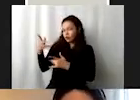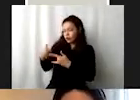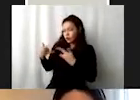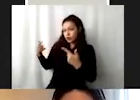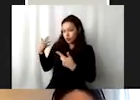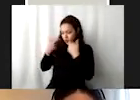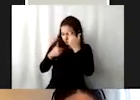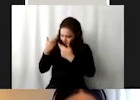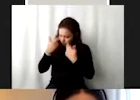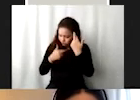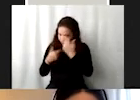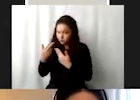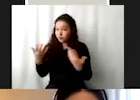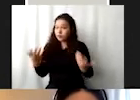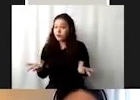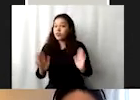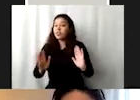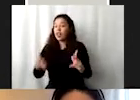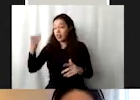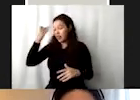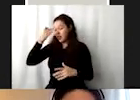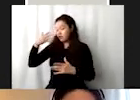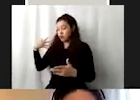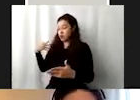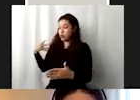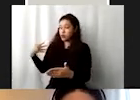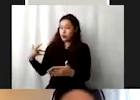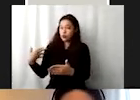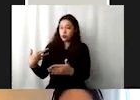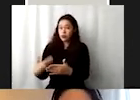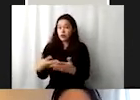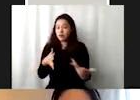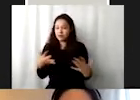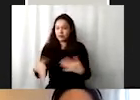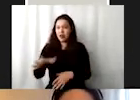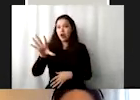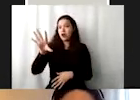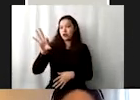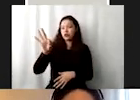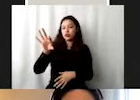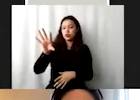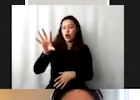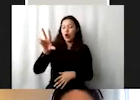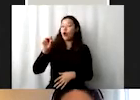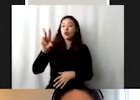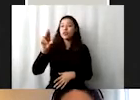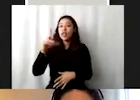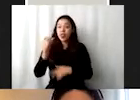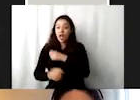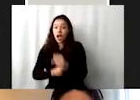en realidad nos han acompañado ya por al menos 80 años, casi 80 años,